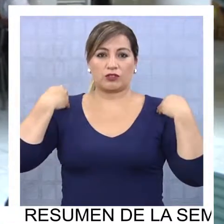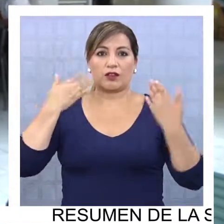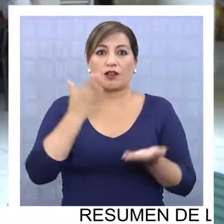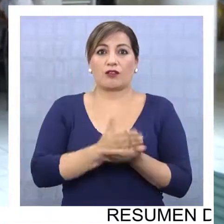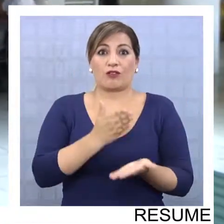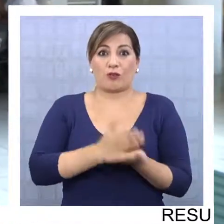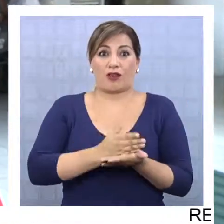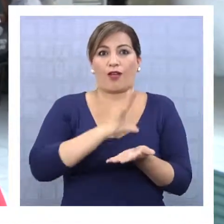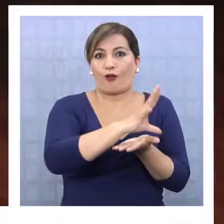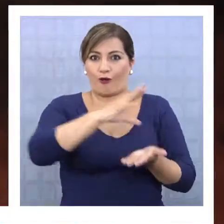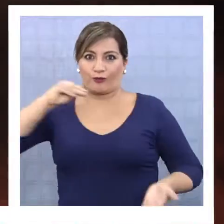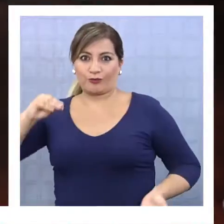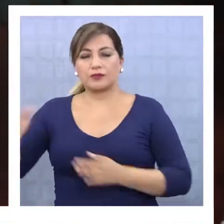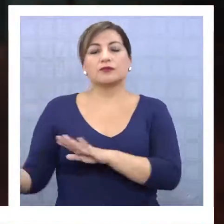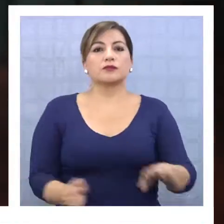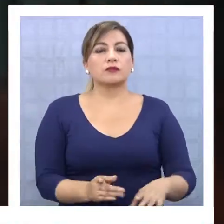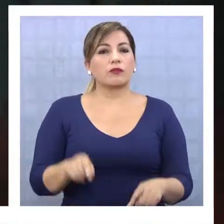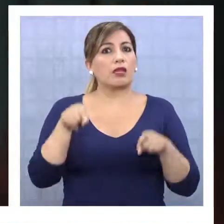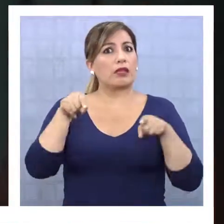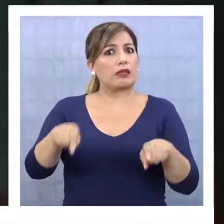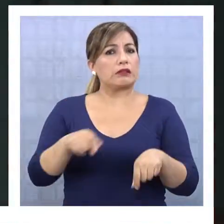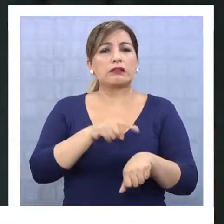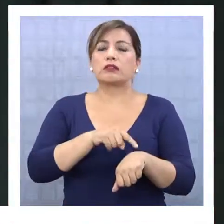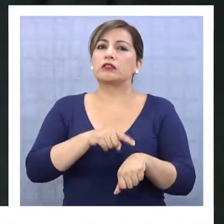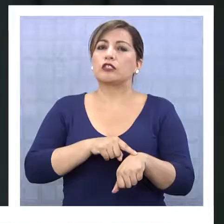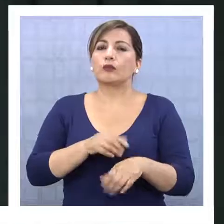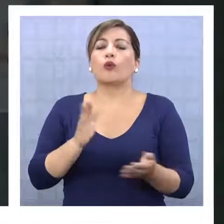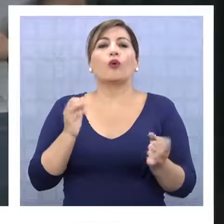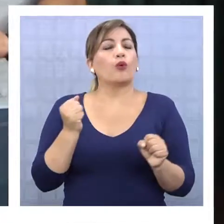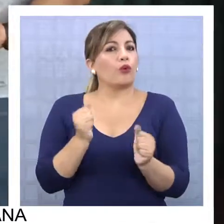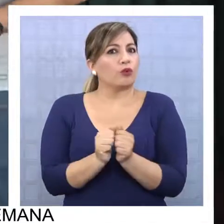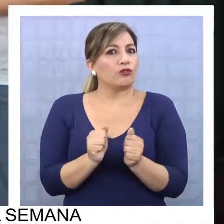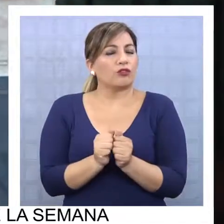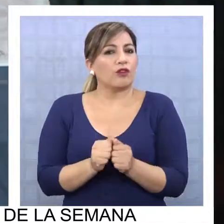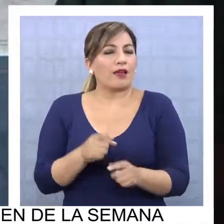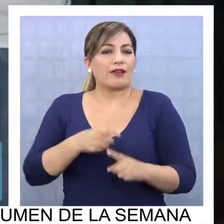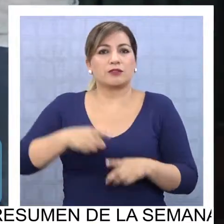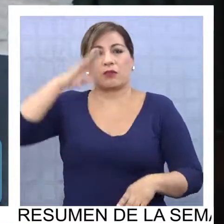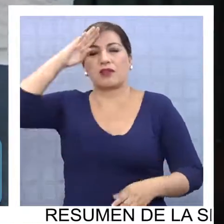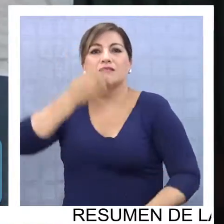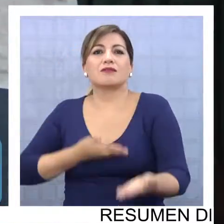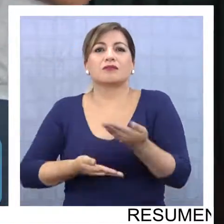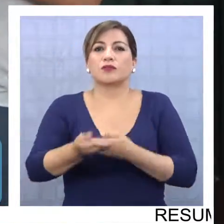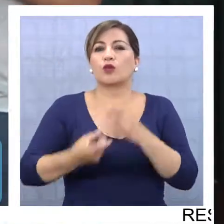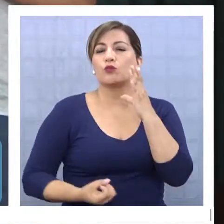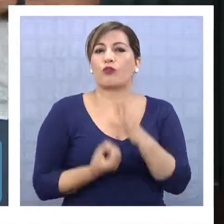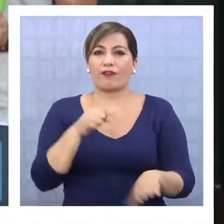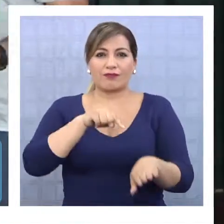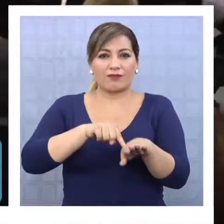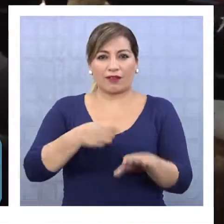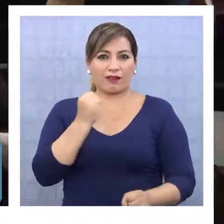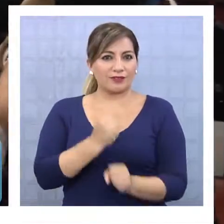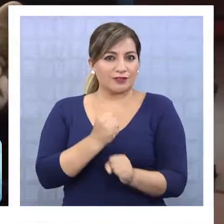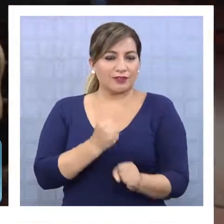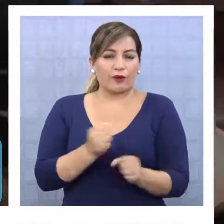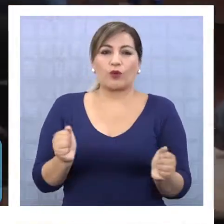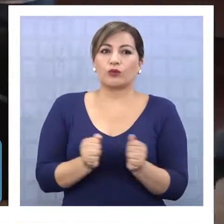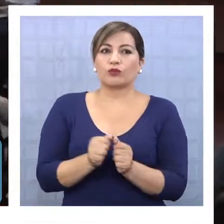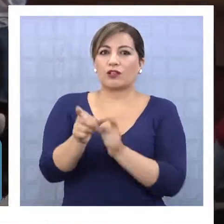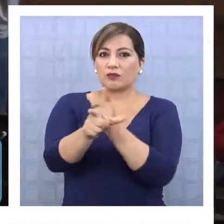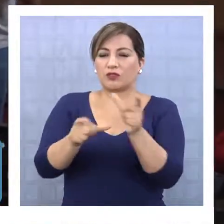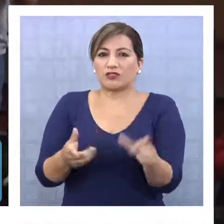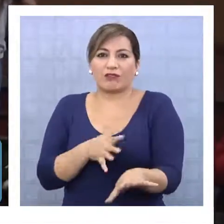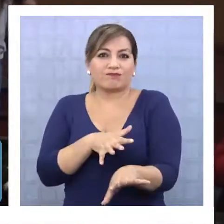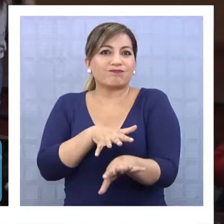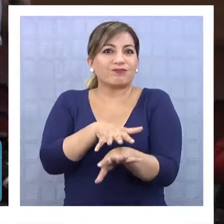Física en los colegios. La finalidad de esta jornada, junto al intercambio de experiencias, es conocer de nuevas técnicas de trabajo con